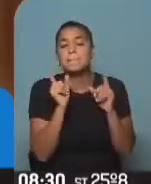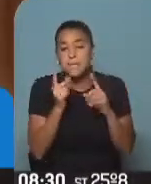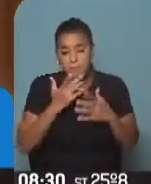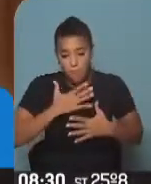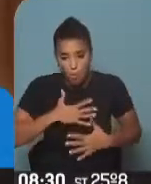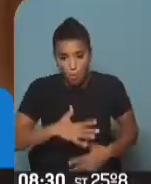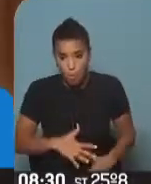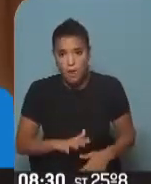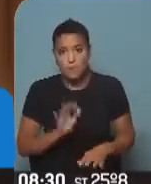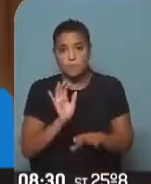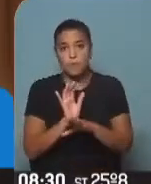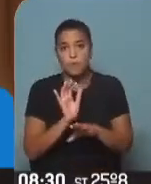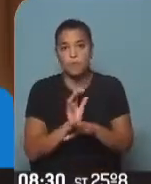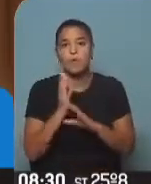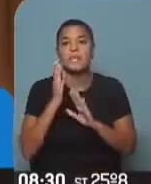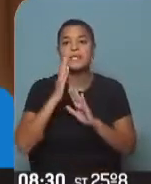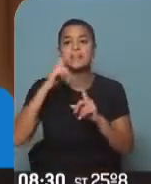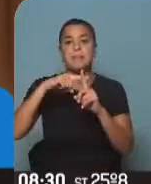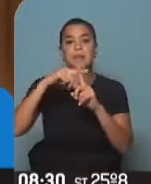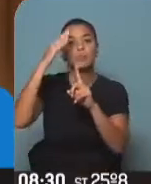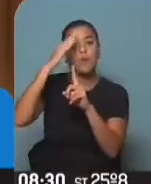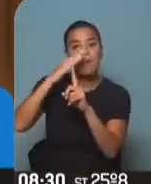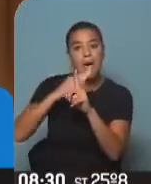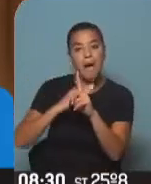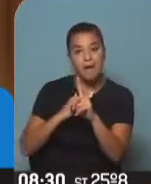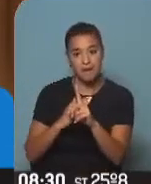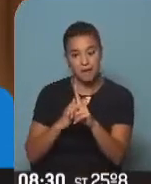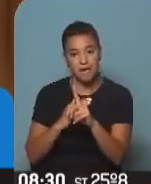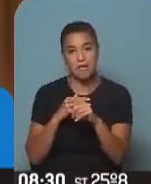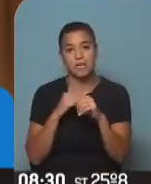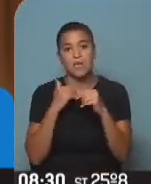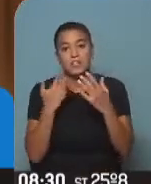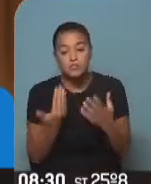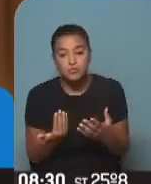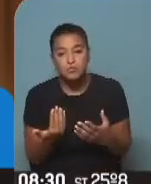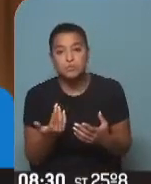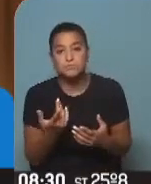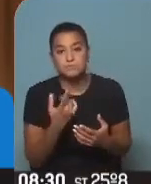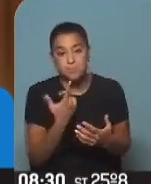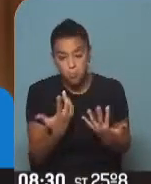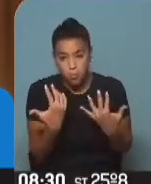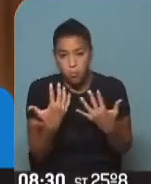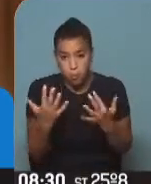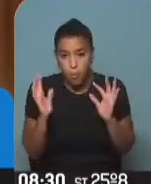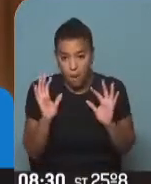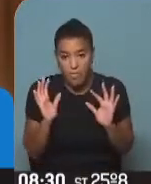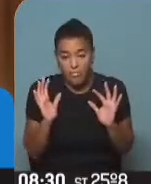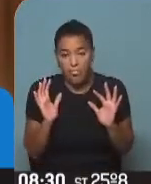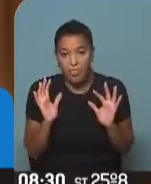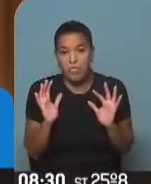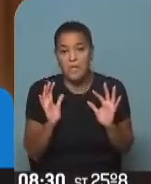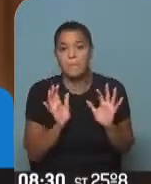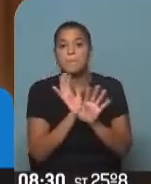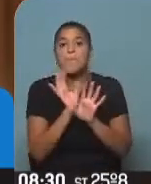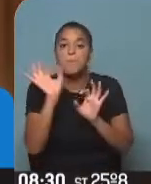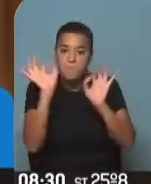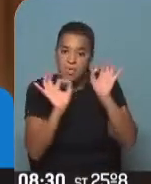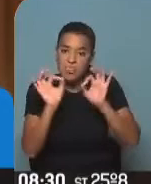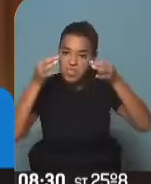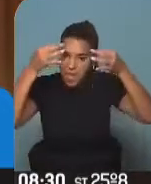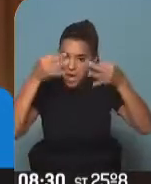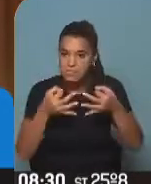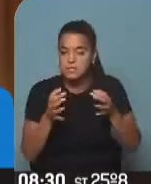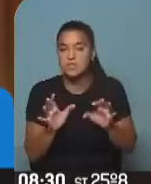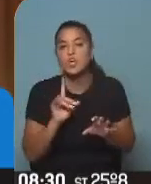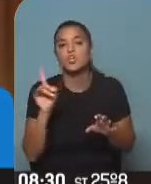hace descender la temperatura. Entonces, uno puede utilizarlo con las medidas correspondientes,